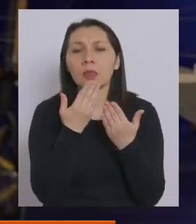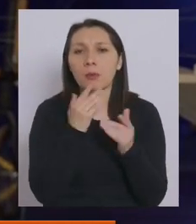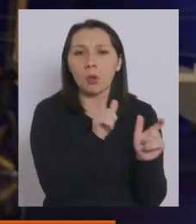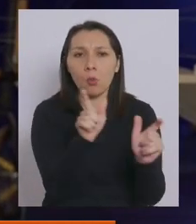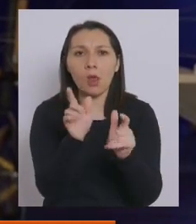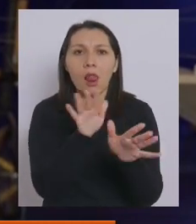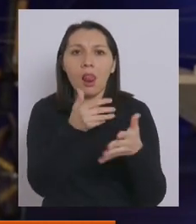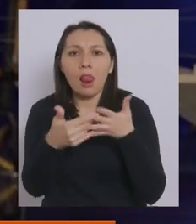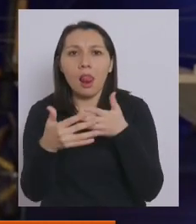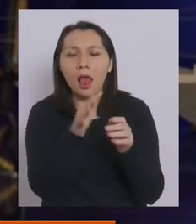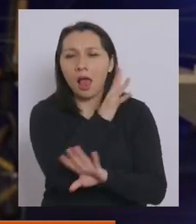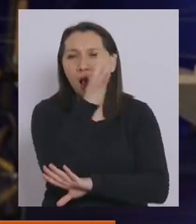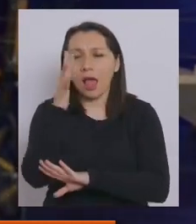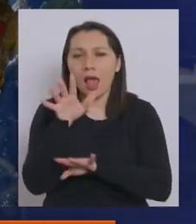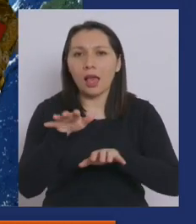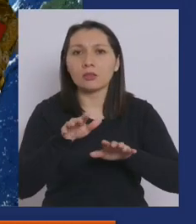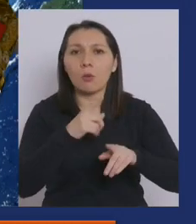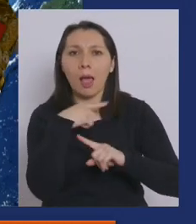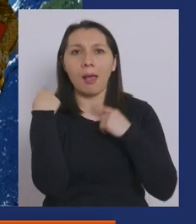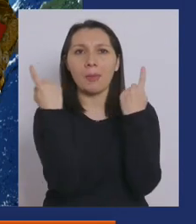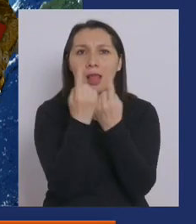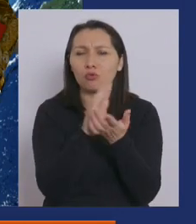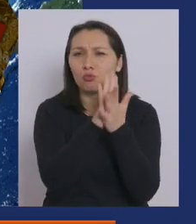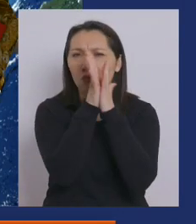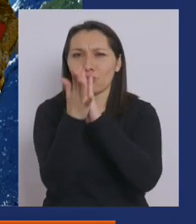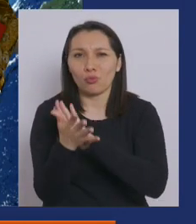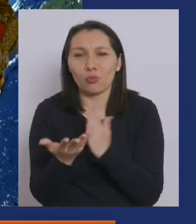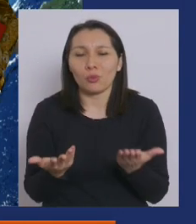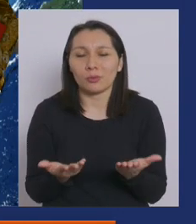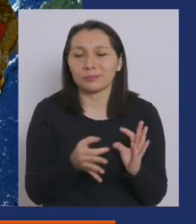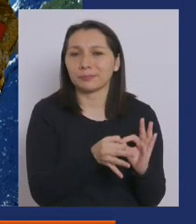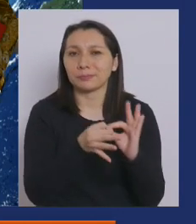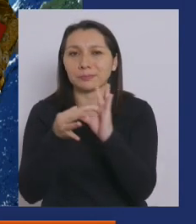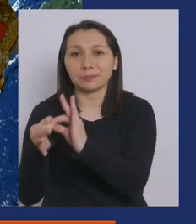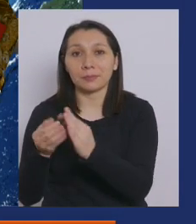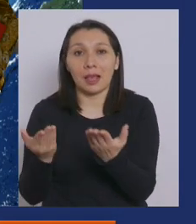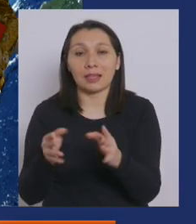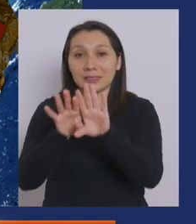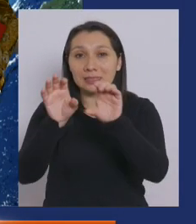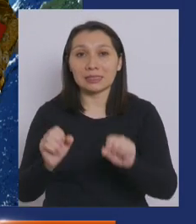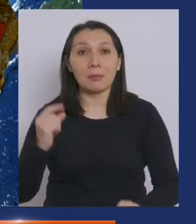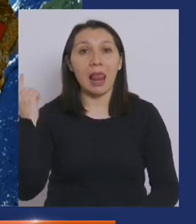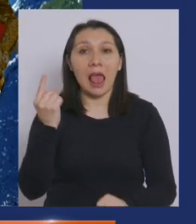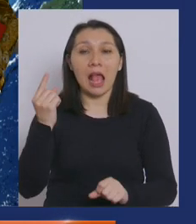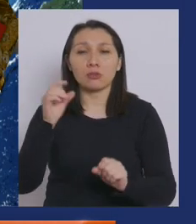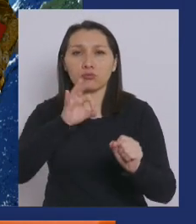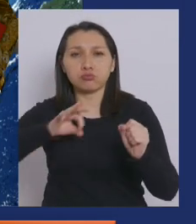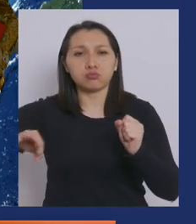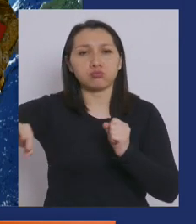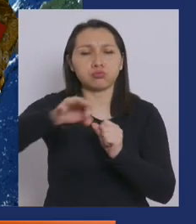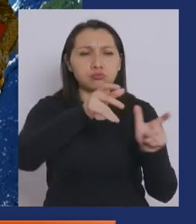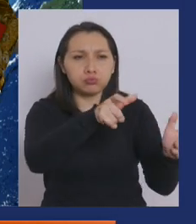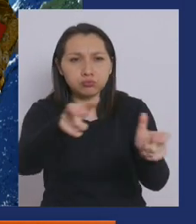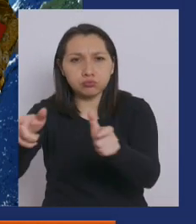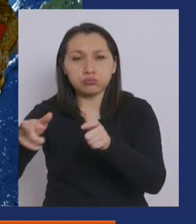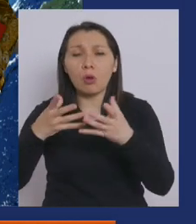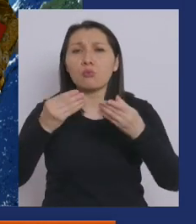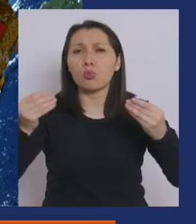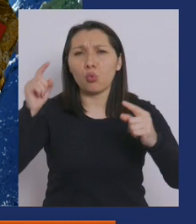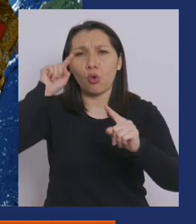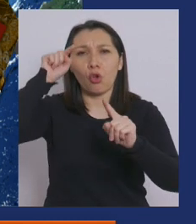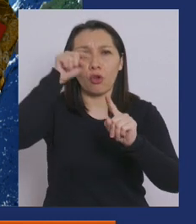de nuestra naturaleza y de nuestro medio ambiente. Es decir, este sistema nacional satelital va a tener múltiples